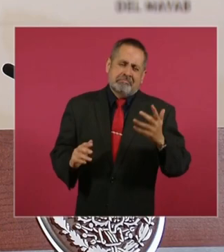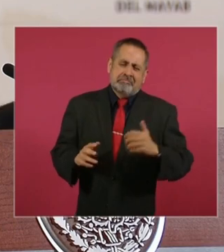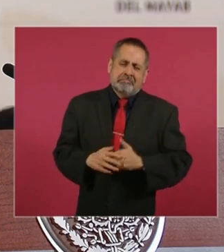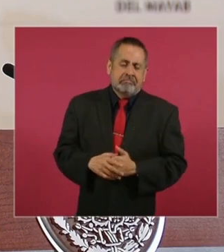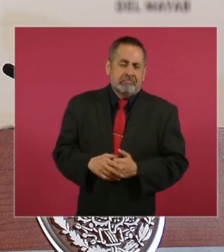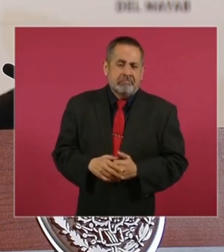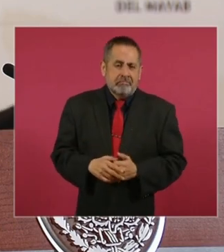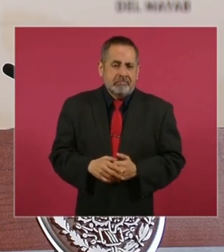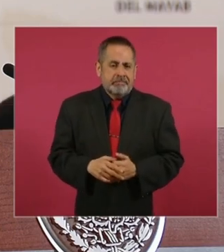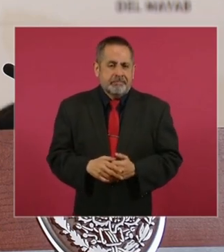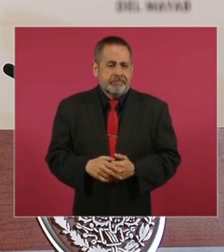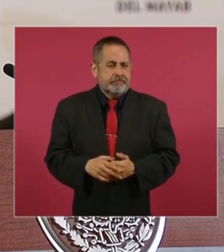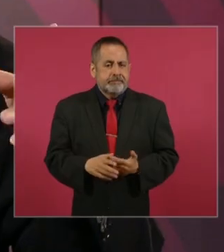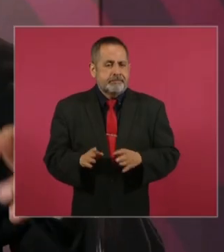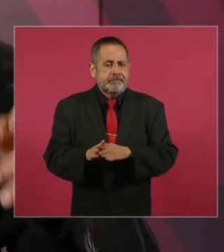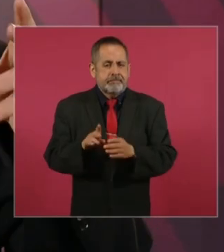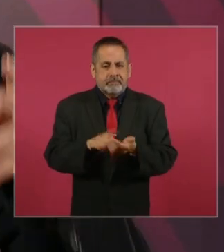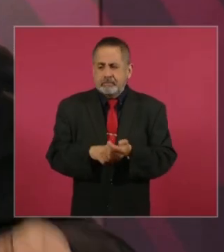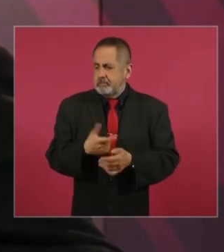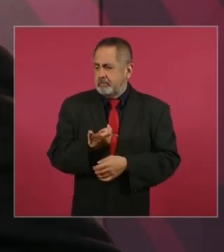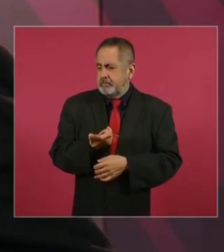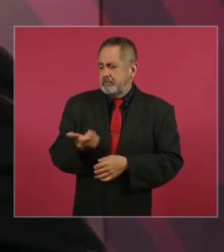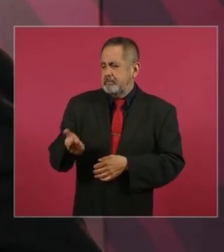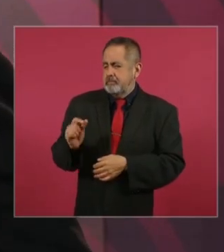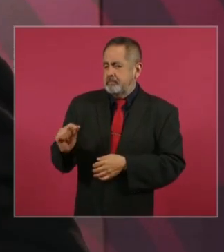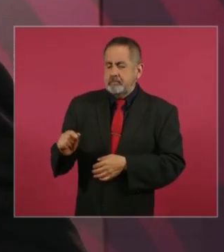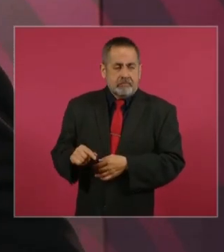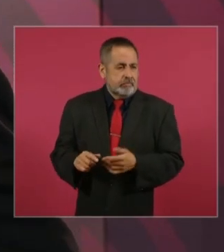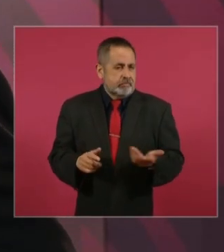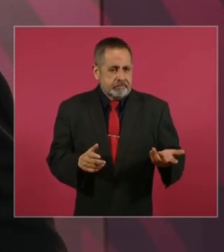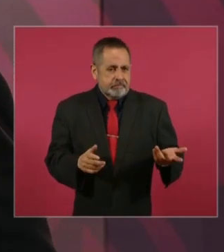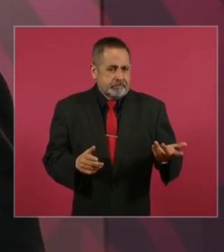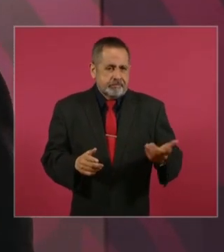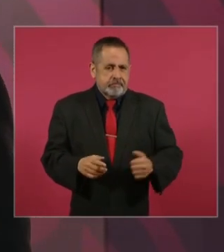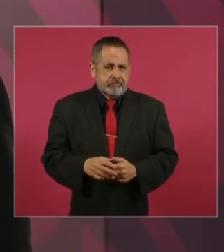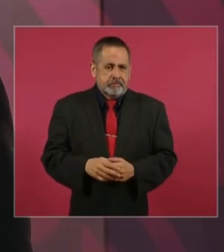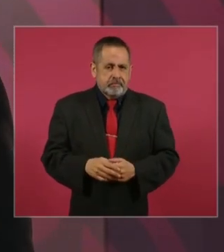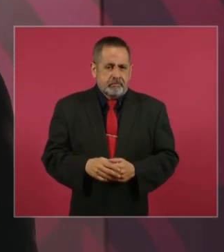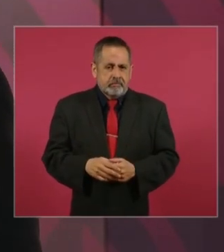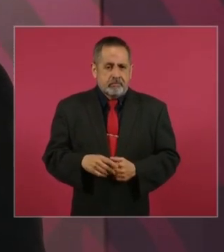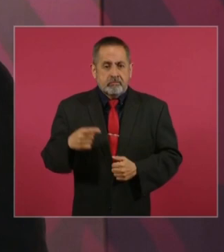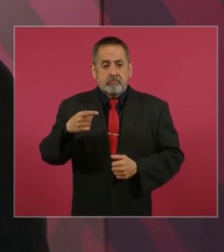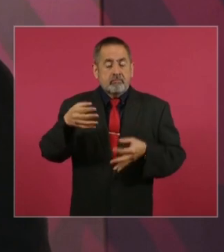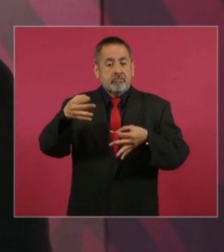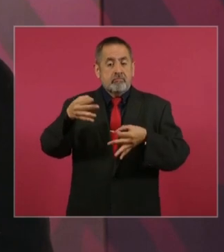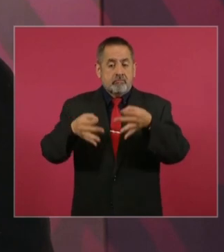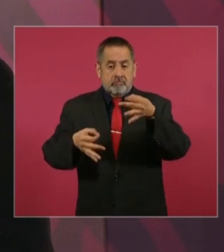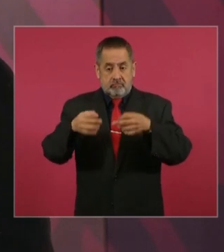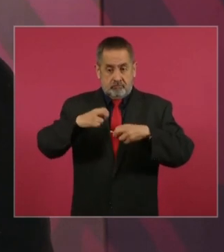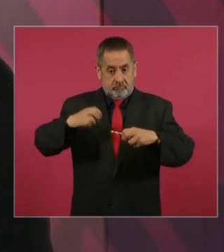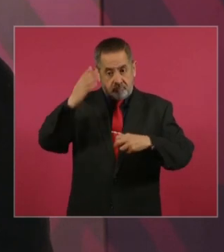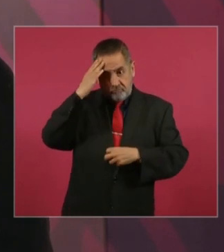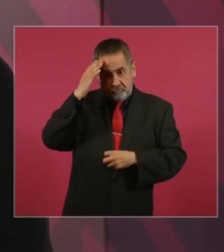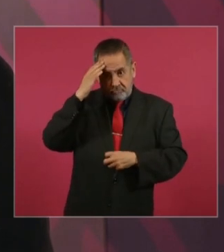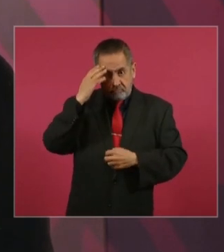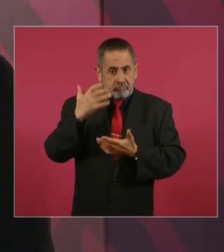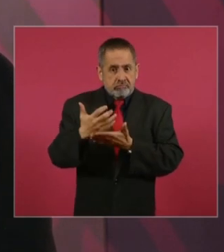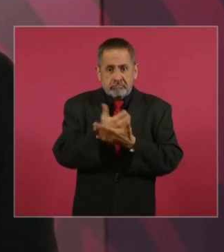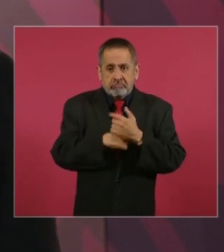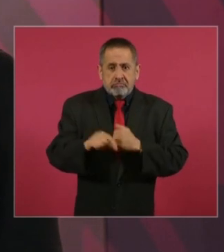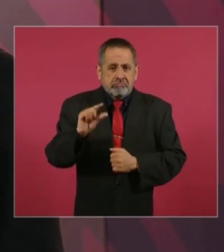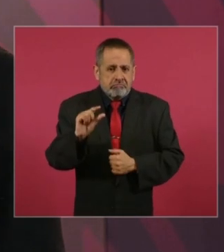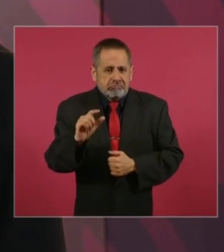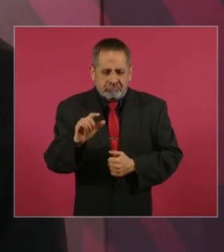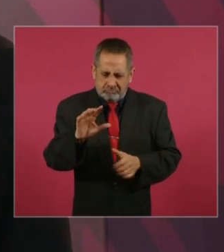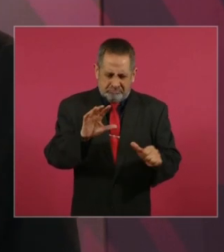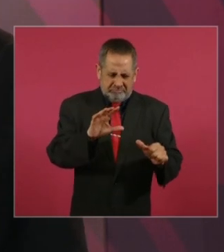un trabajador mal pagado, un ministro de la Corte que gana